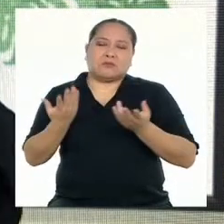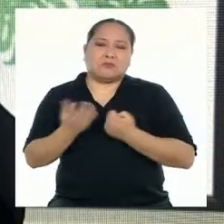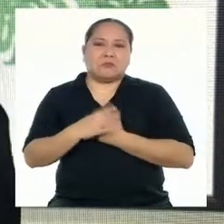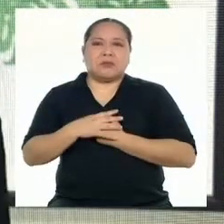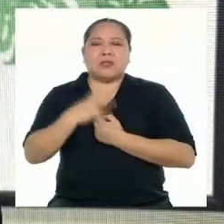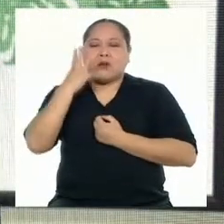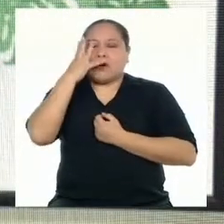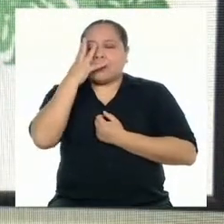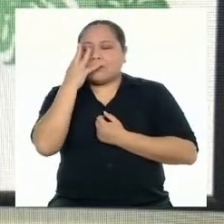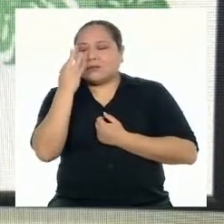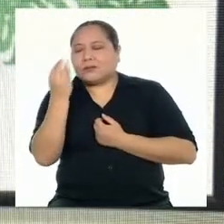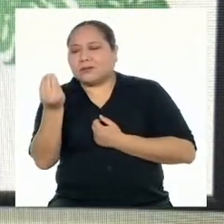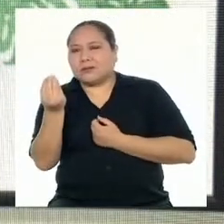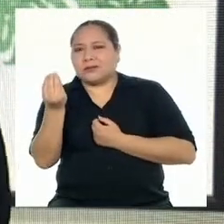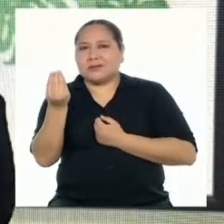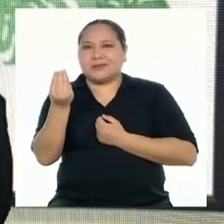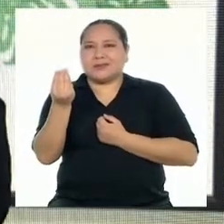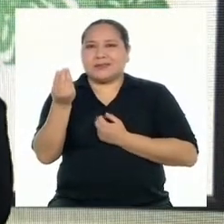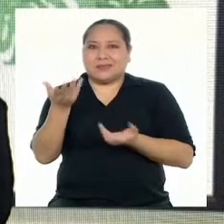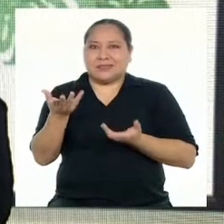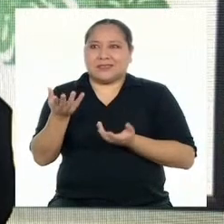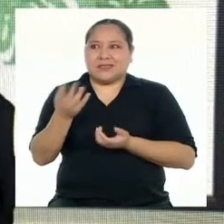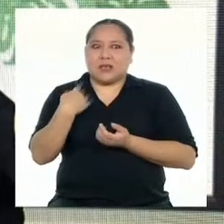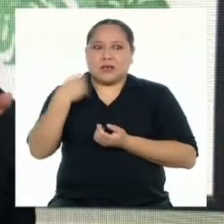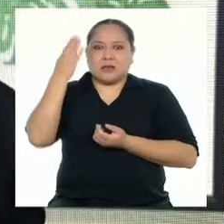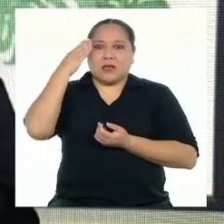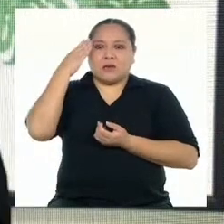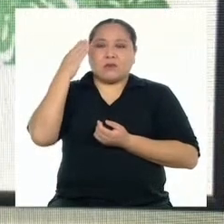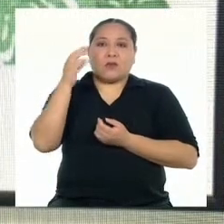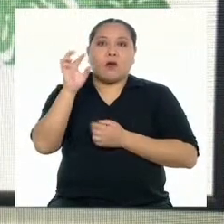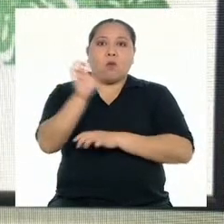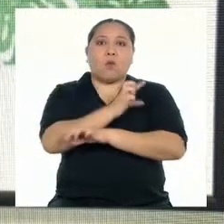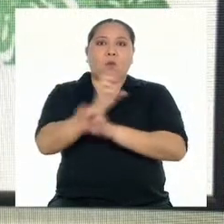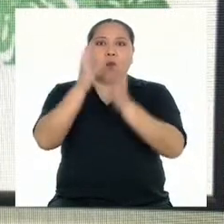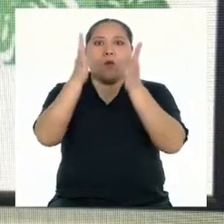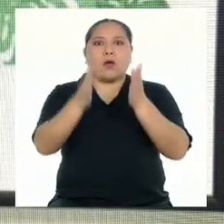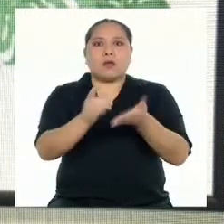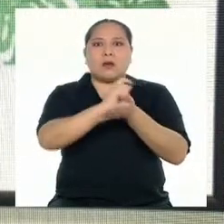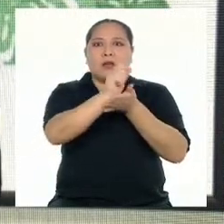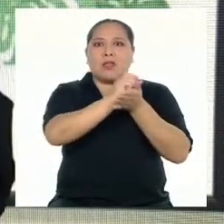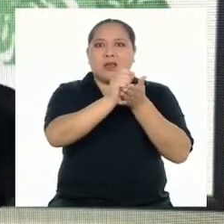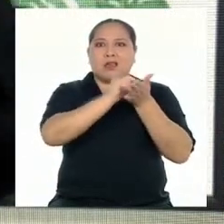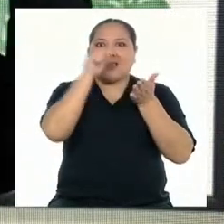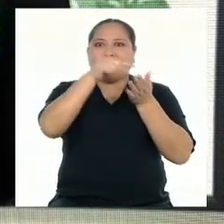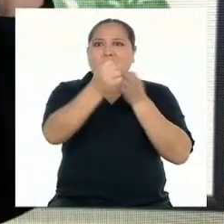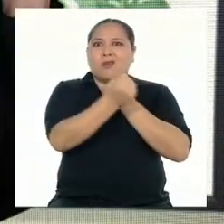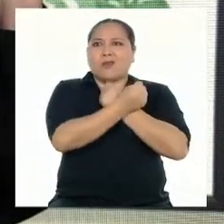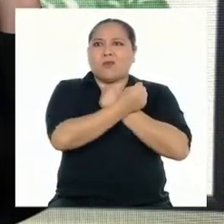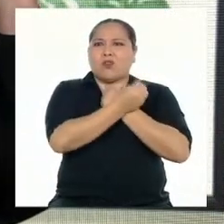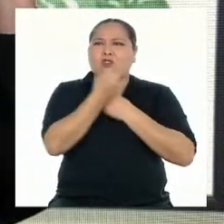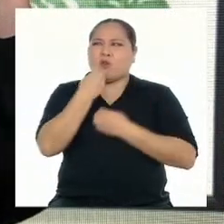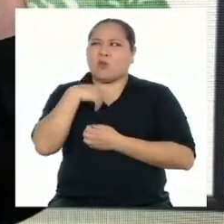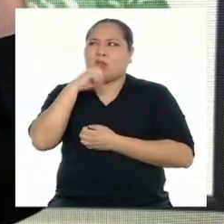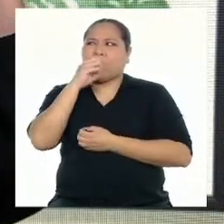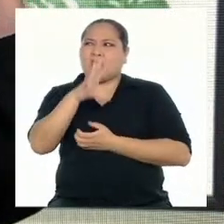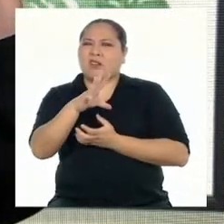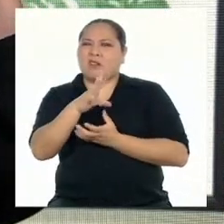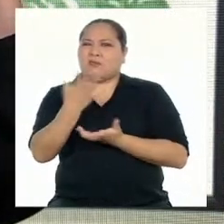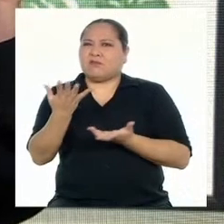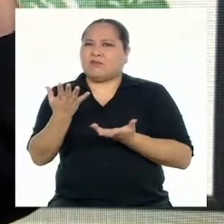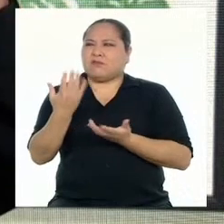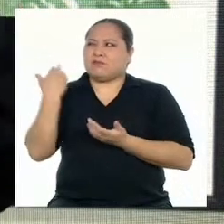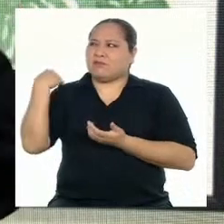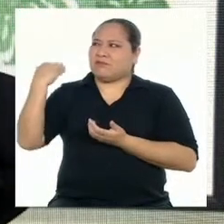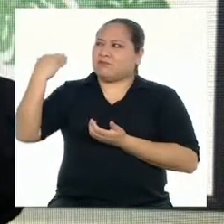enamorarnos. Y nos enteramos de que hay poetas que hay en grito sobre eso. Pero, ¿cómo le ha ido la humanidad mientras tanto?